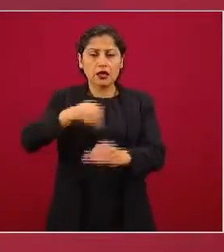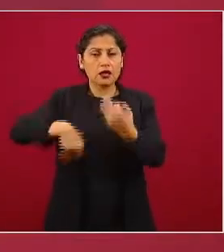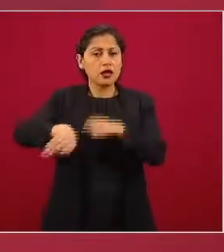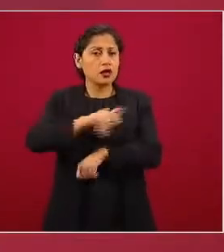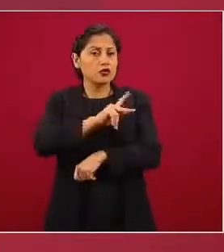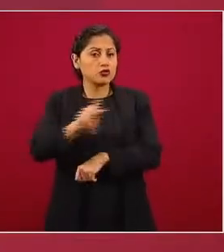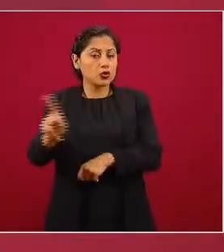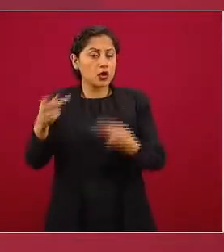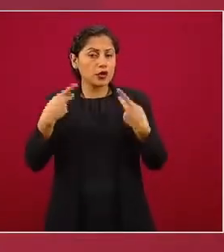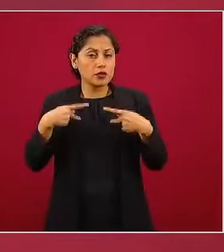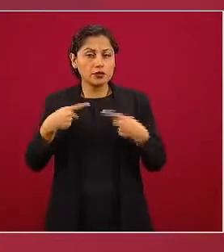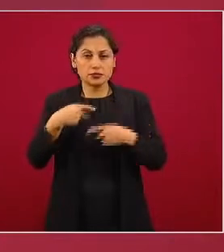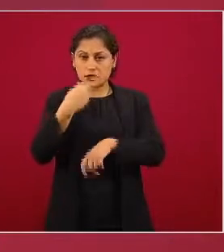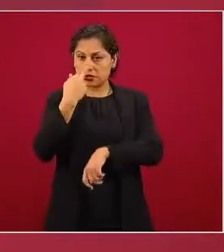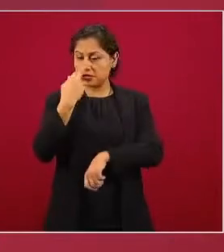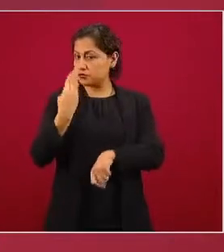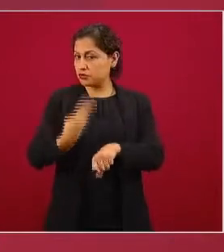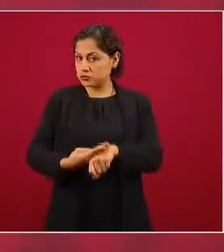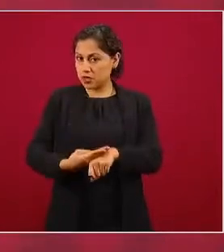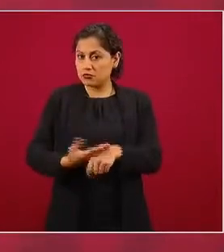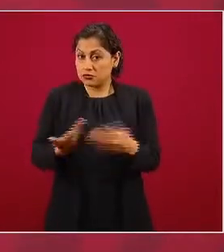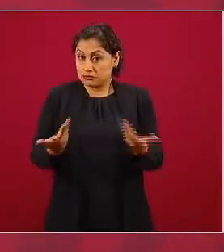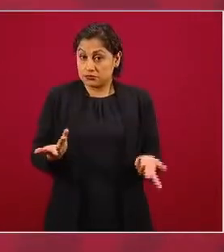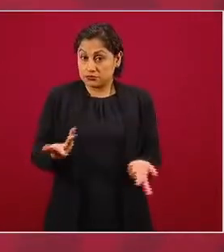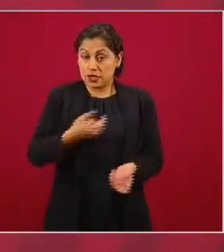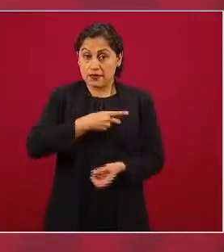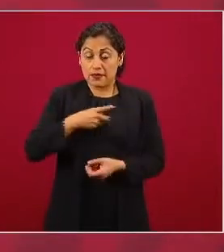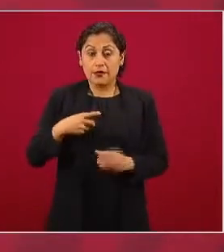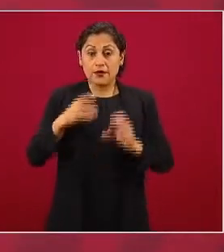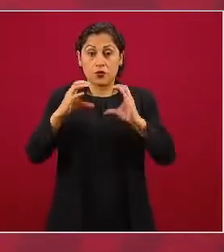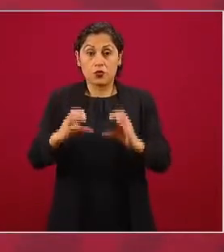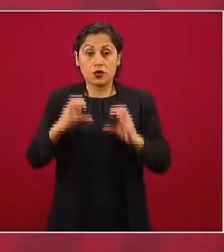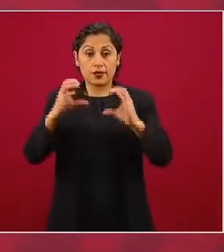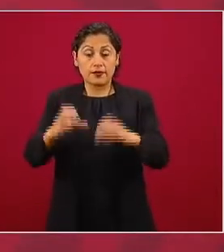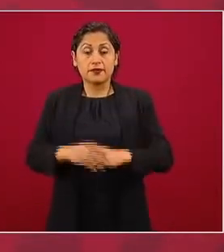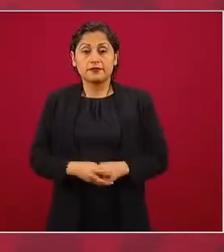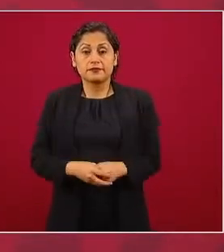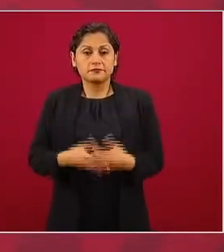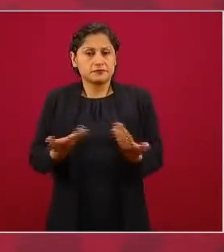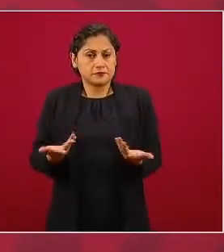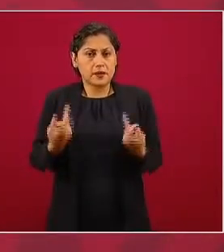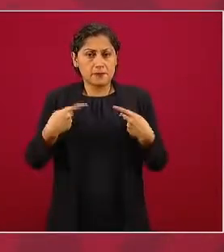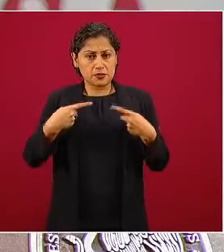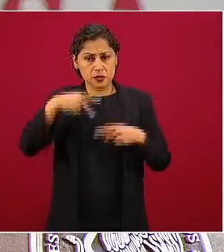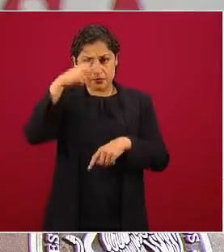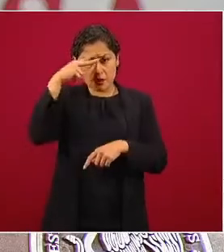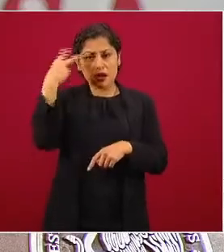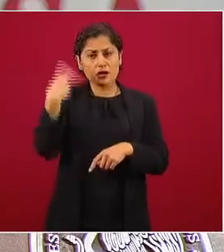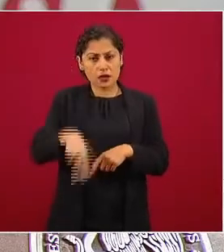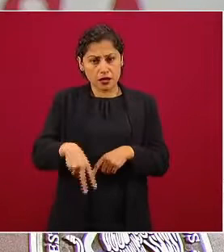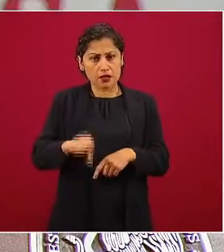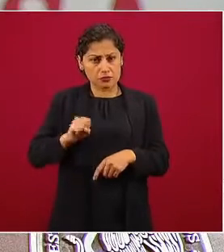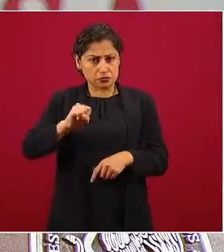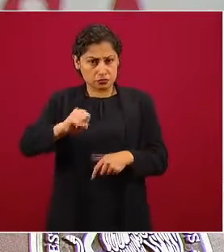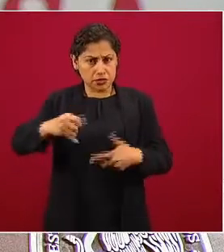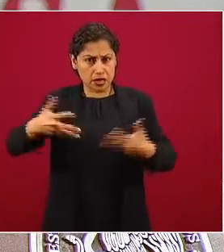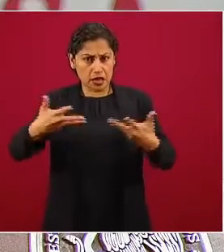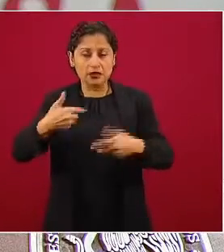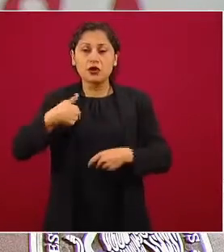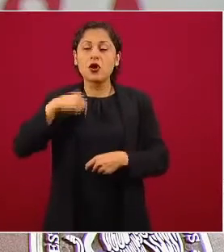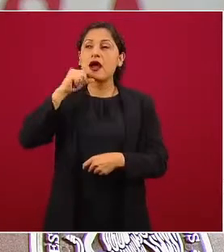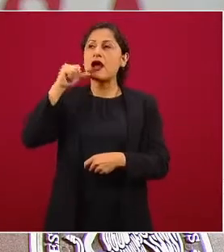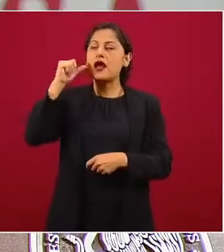todos debemos de cuidarnos. Lo hemos venido haciendo los mexicanos, yo ayer lo comentaba,